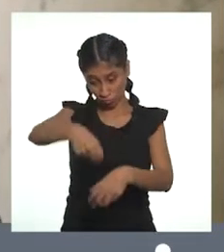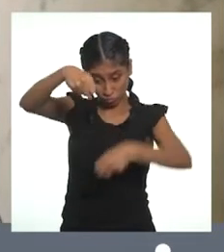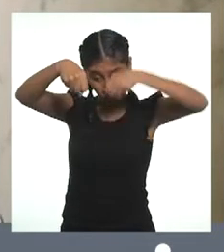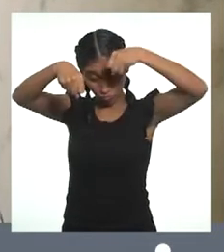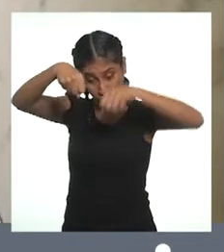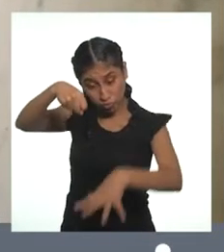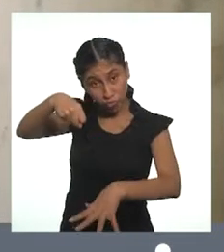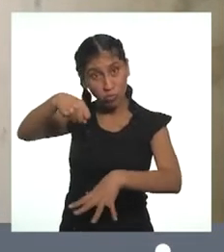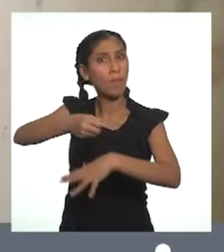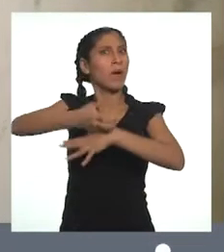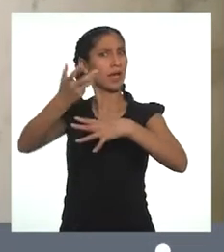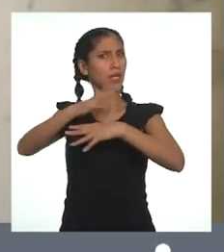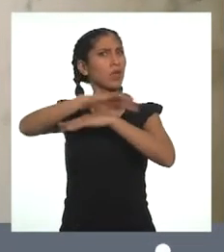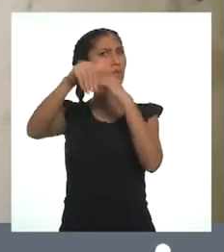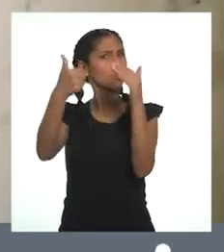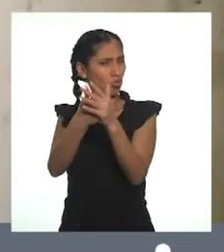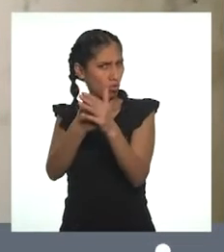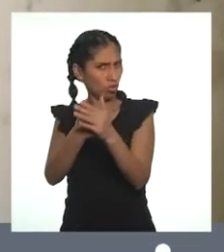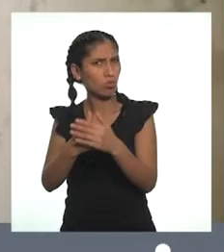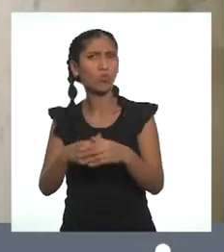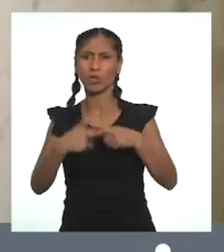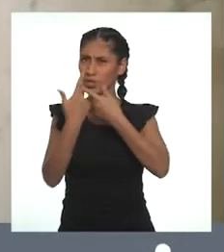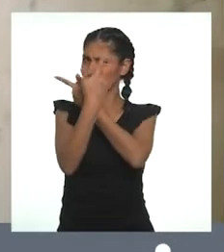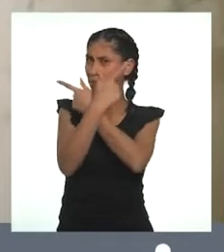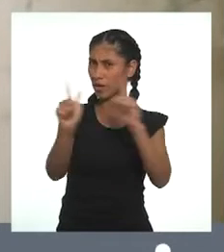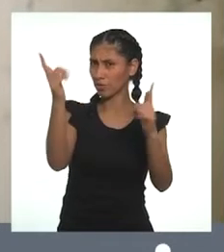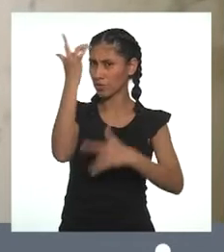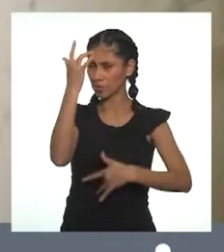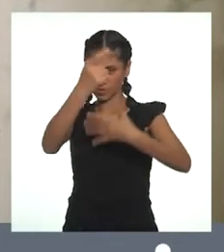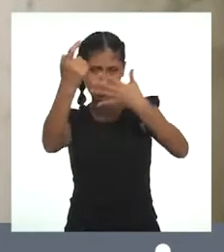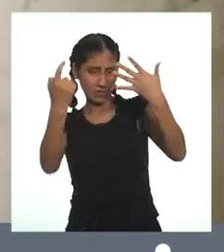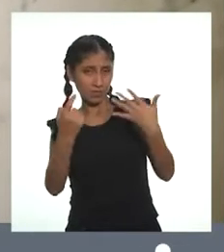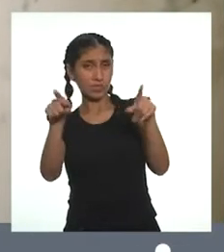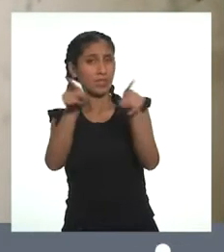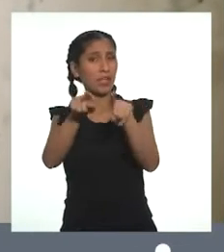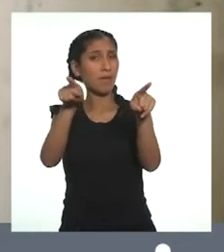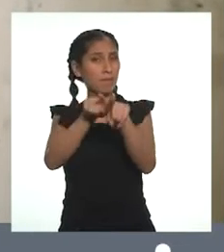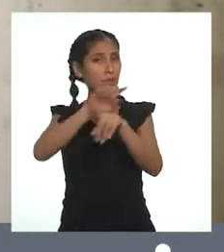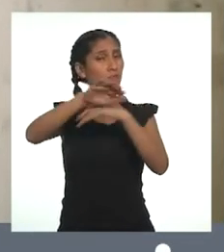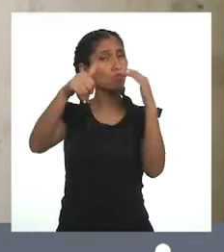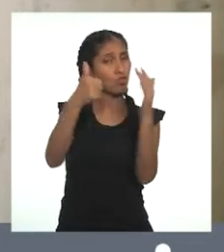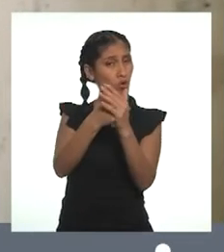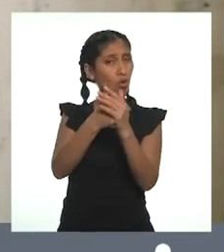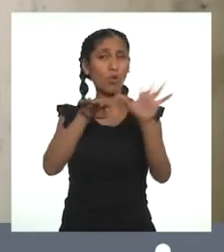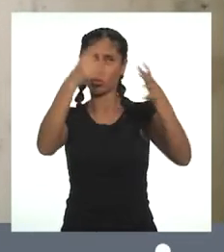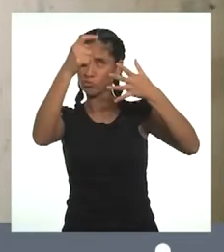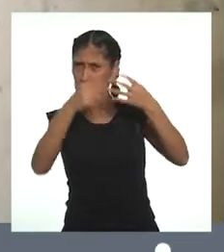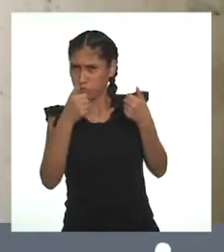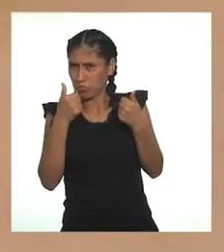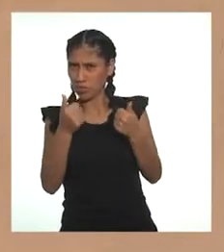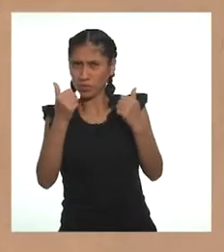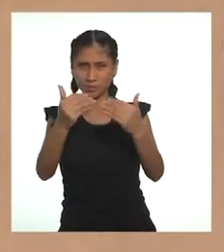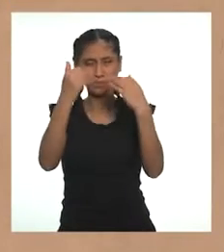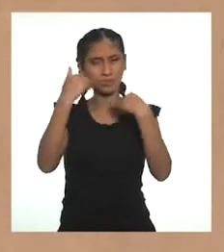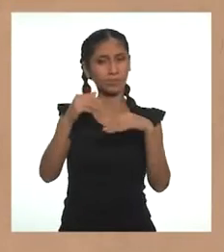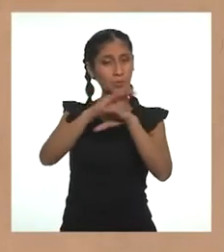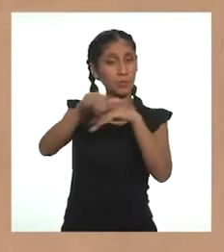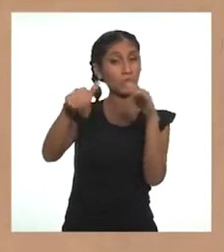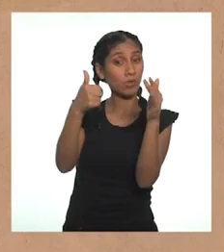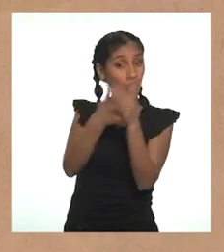y así ser libre de enfermedades, poder compartir y realizar nuestras necesidades eficientemente.